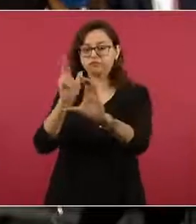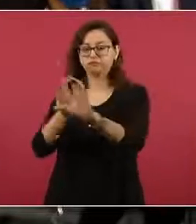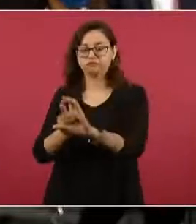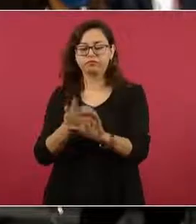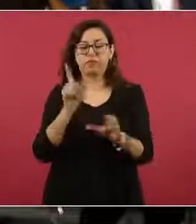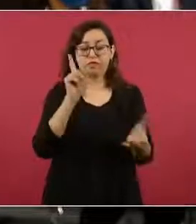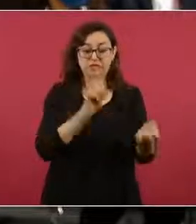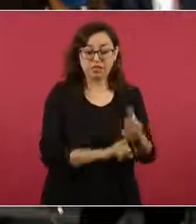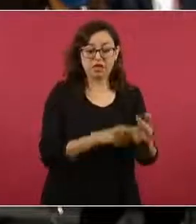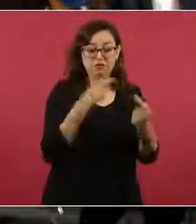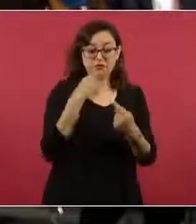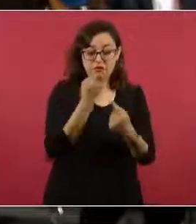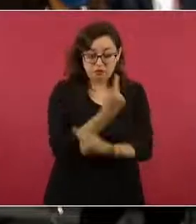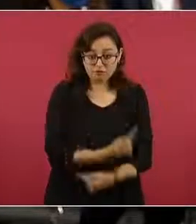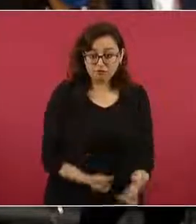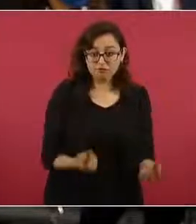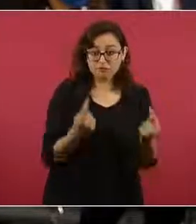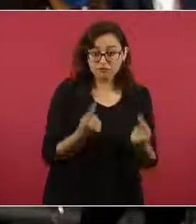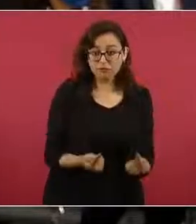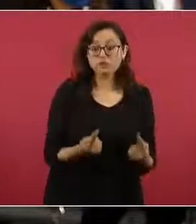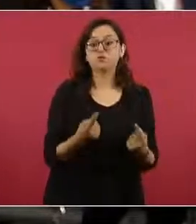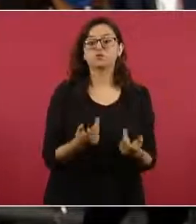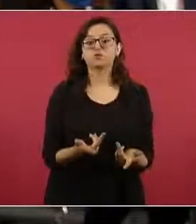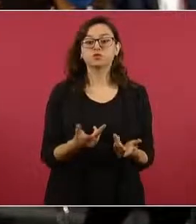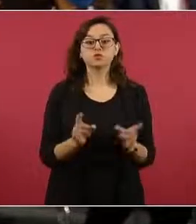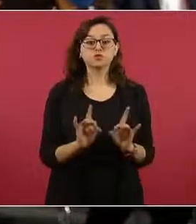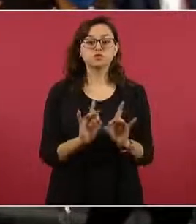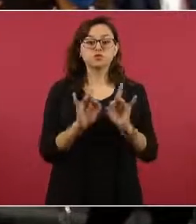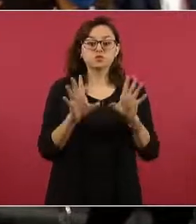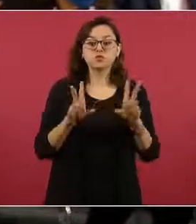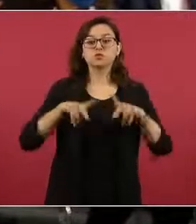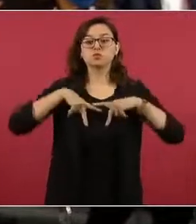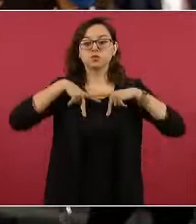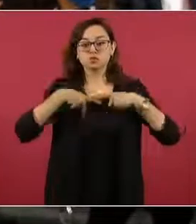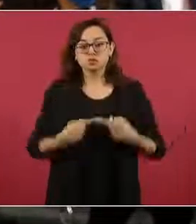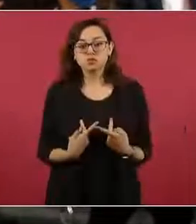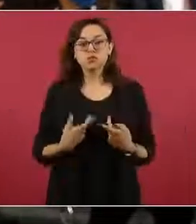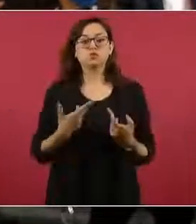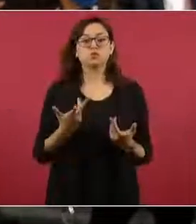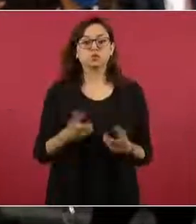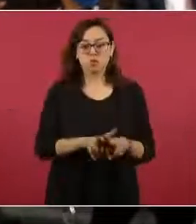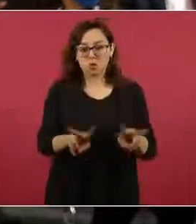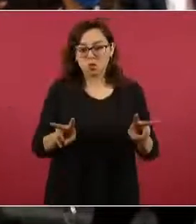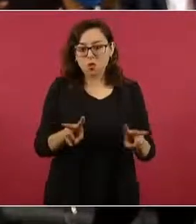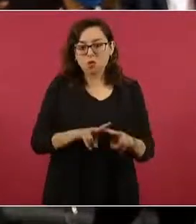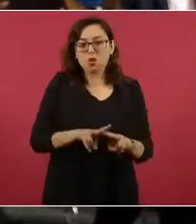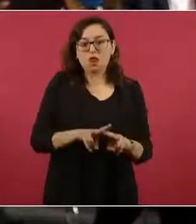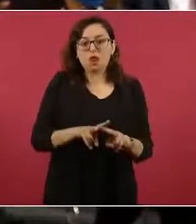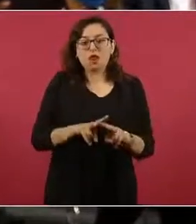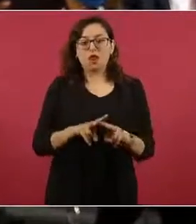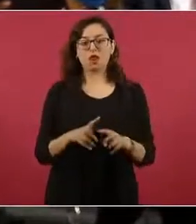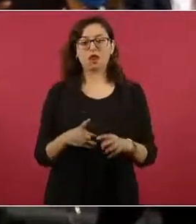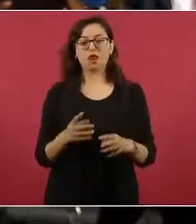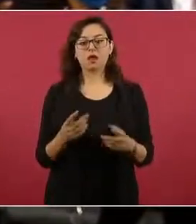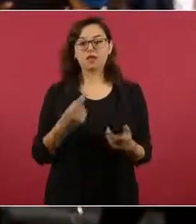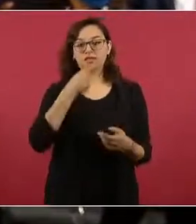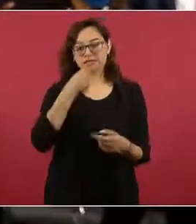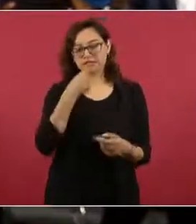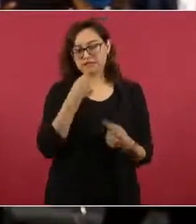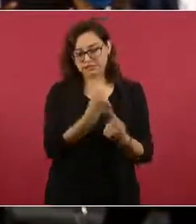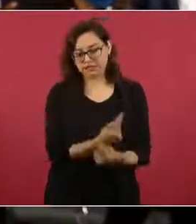destinados a atender a personas en situación de vulnerabilidad, en este caso son niños